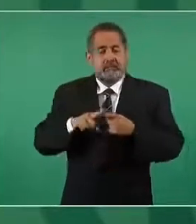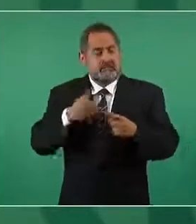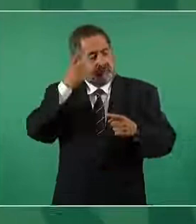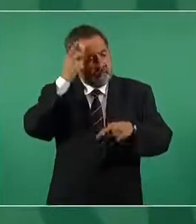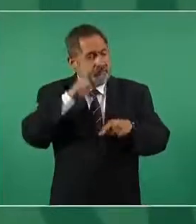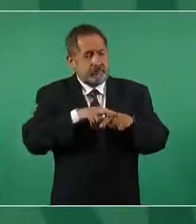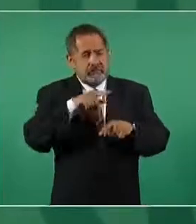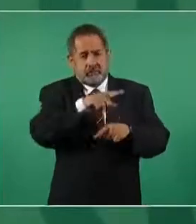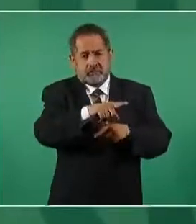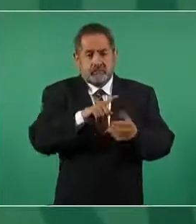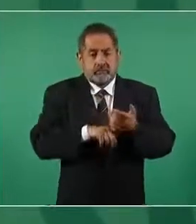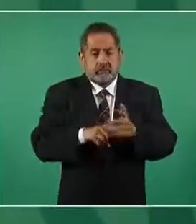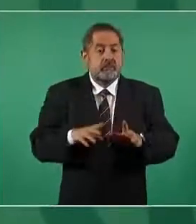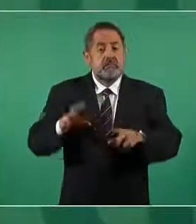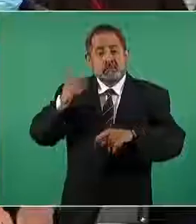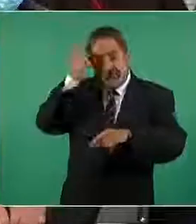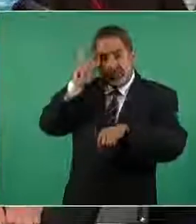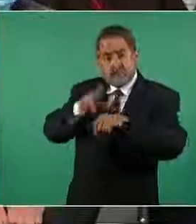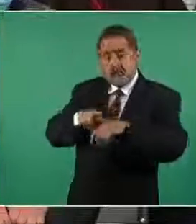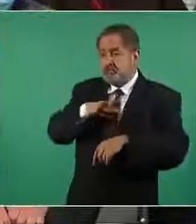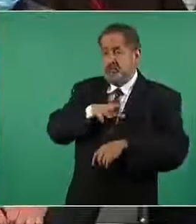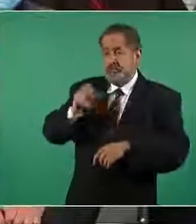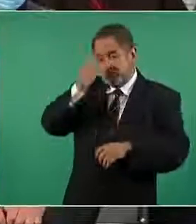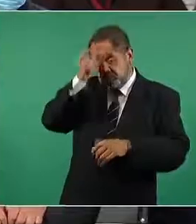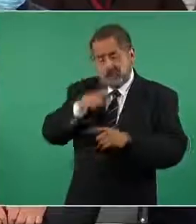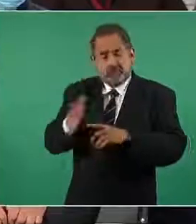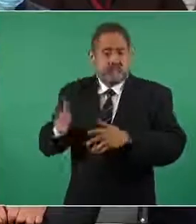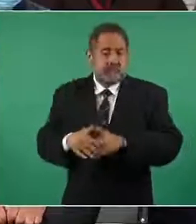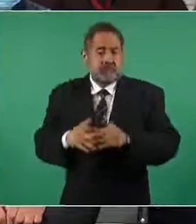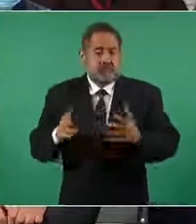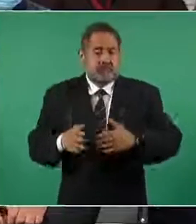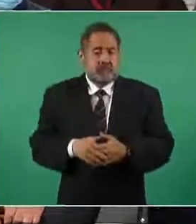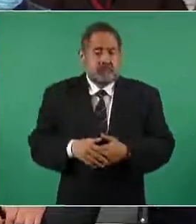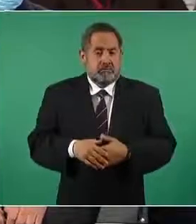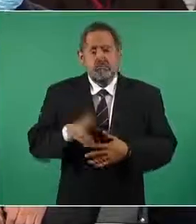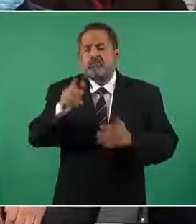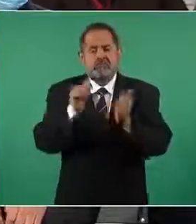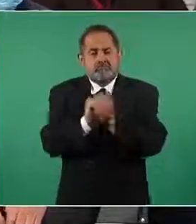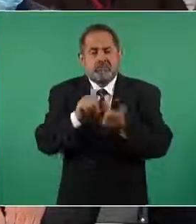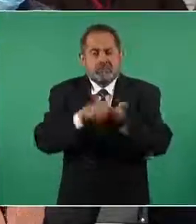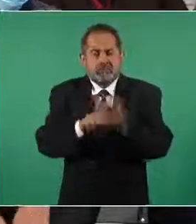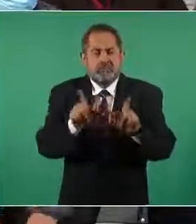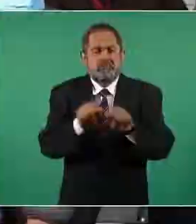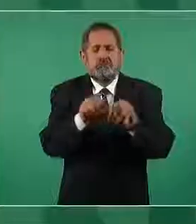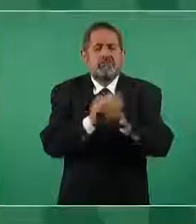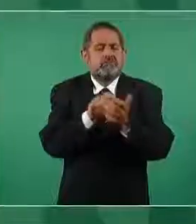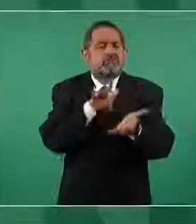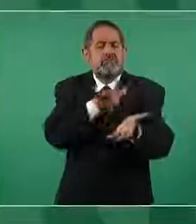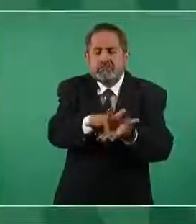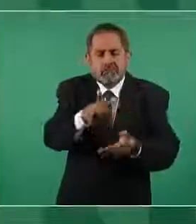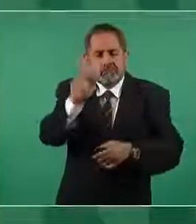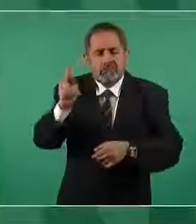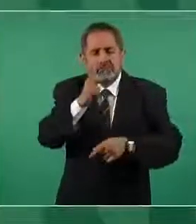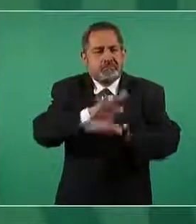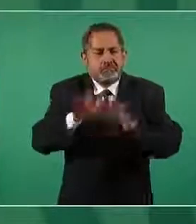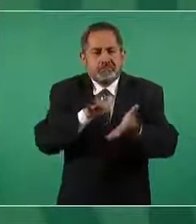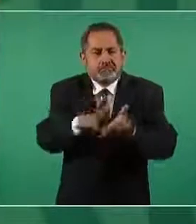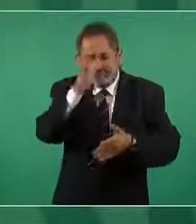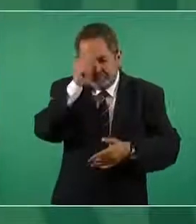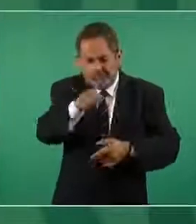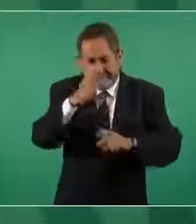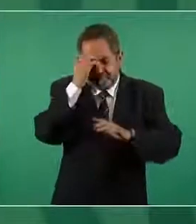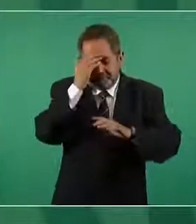director el director del politécnico rechazó esta iniciativa de entrada yo estoy con él ya lo apoyo porque